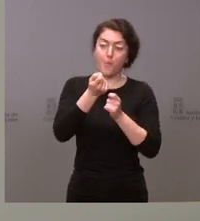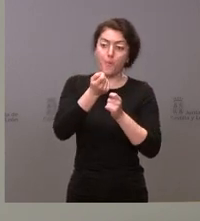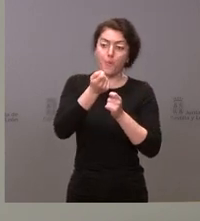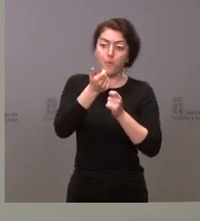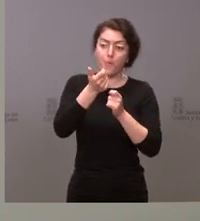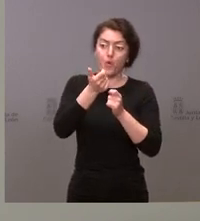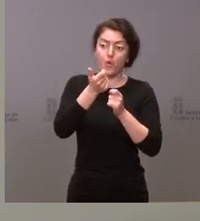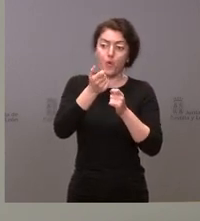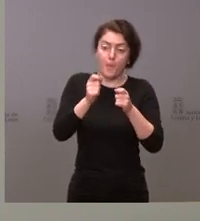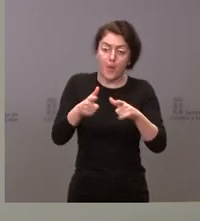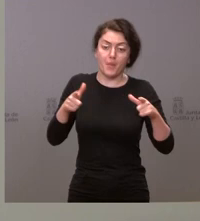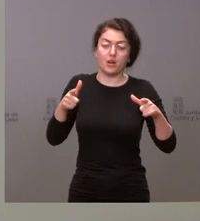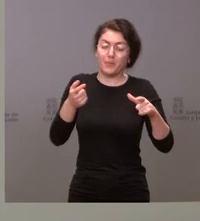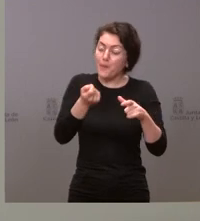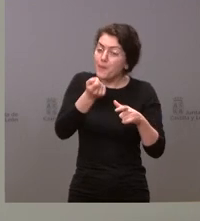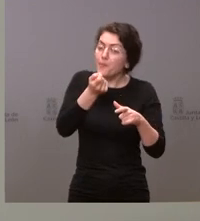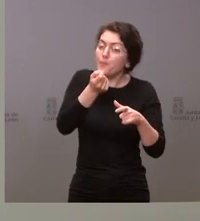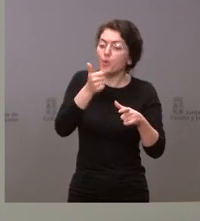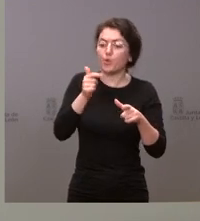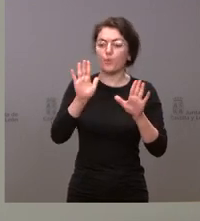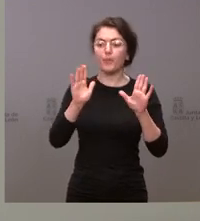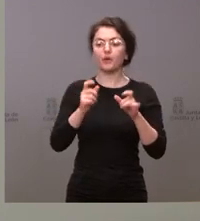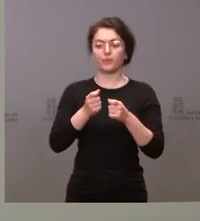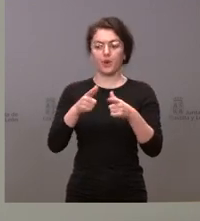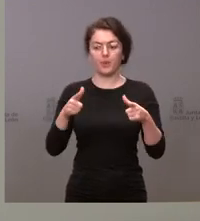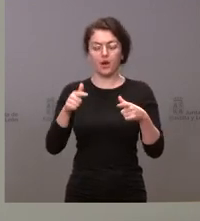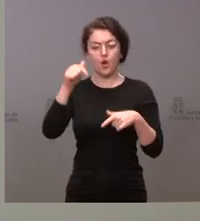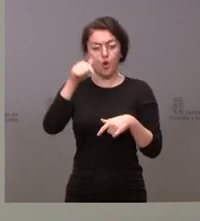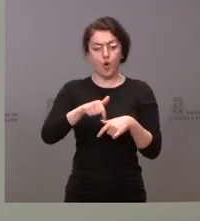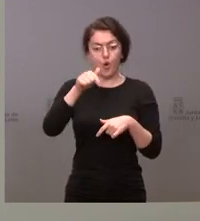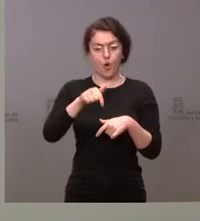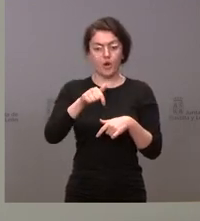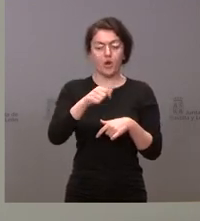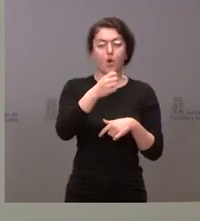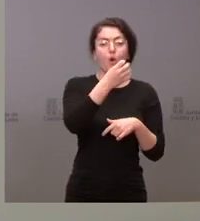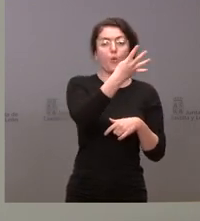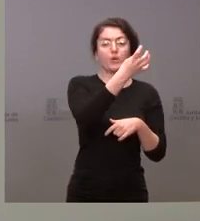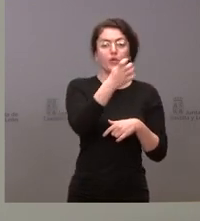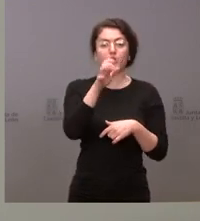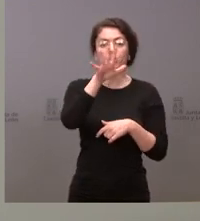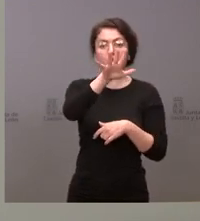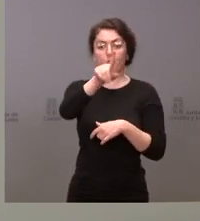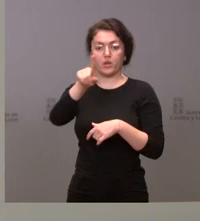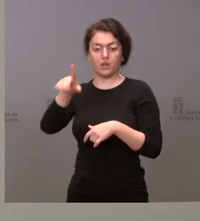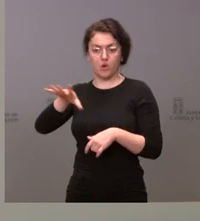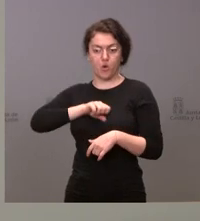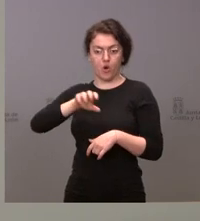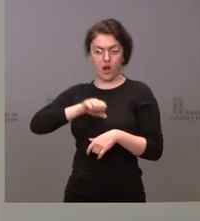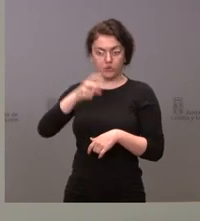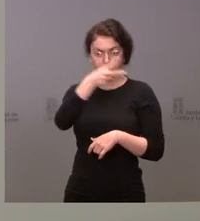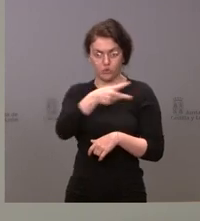muy pequeño, pero incremento. A día de hoy son 451 los casos a 14 días